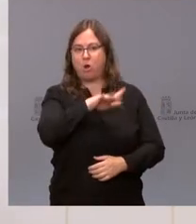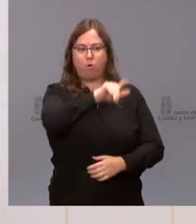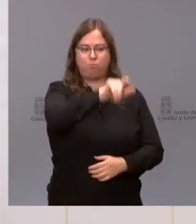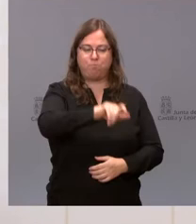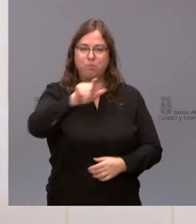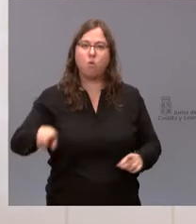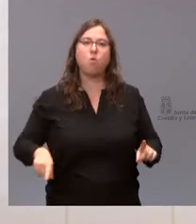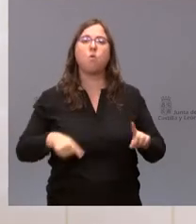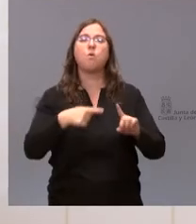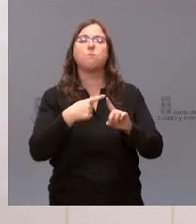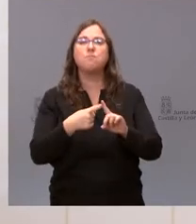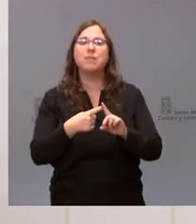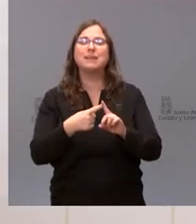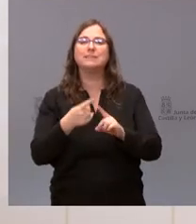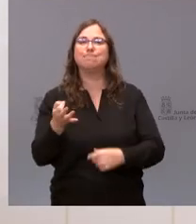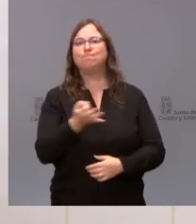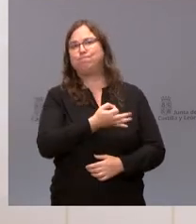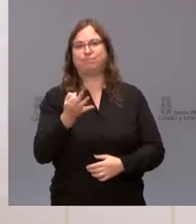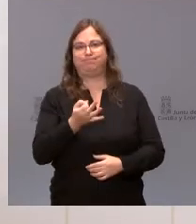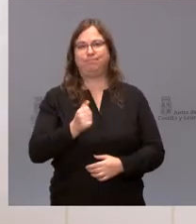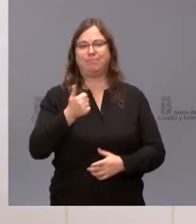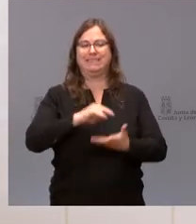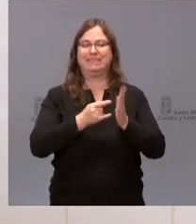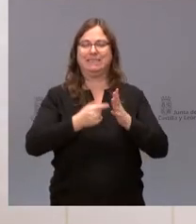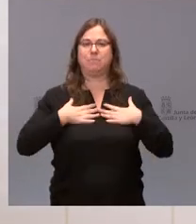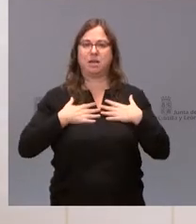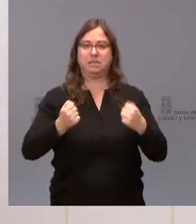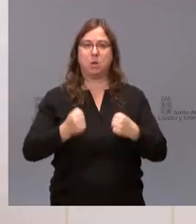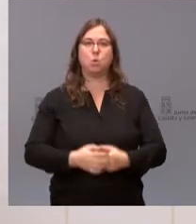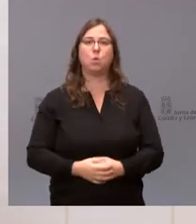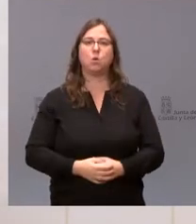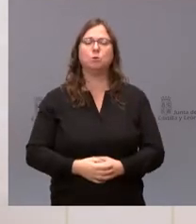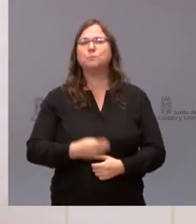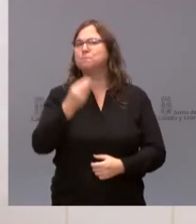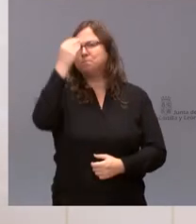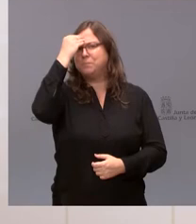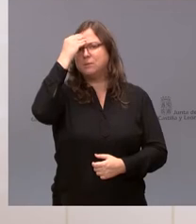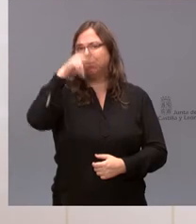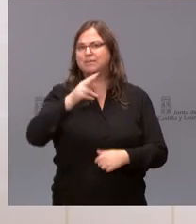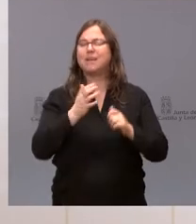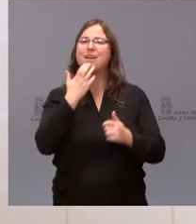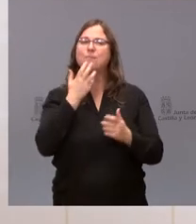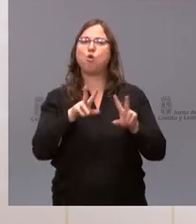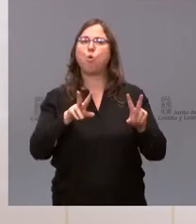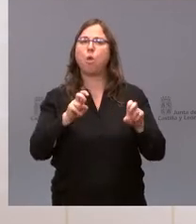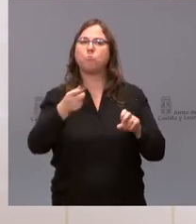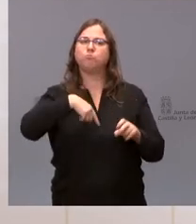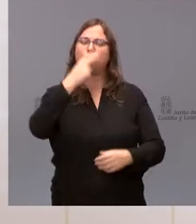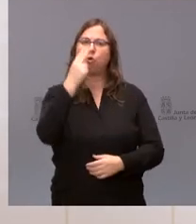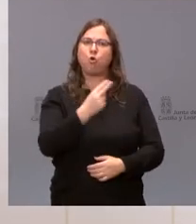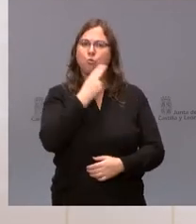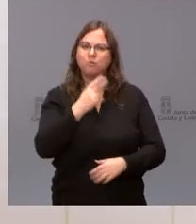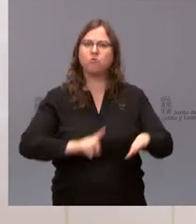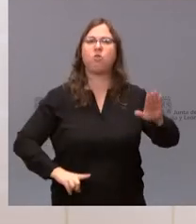aumentar la eficacia de nuestro sistema de salud. Yo creo que es un nuevo ejemplo de nuestro compromiso por el